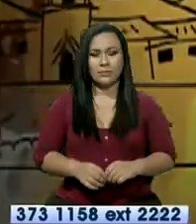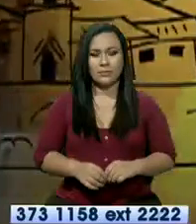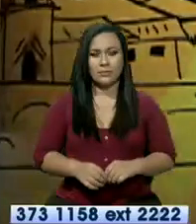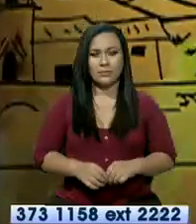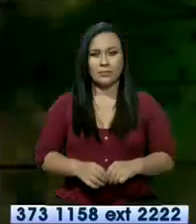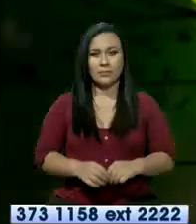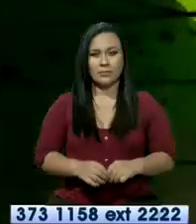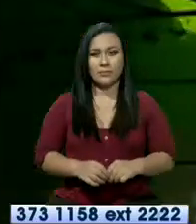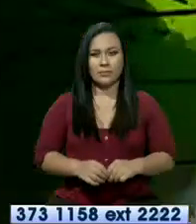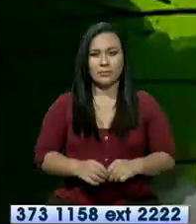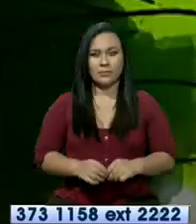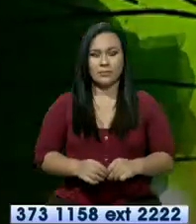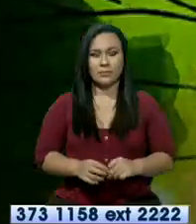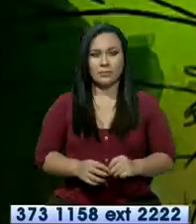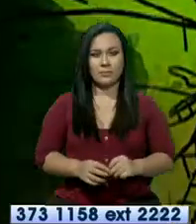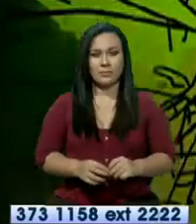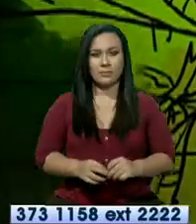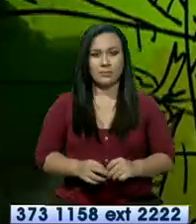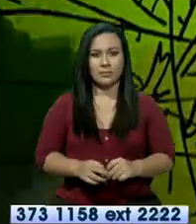El Bosque